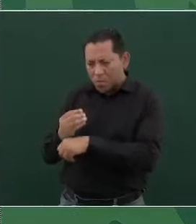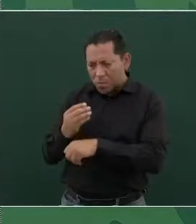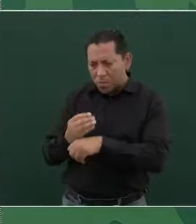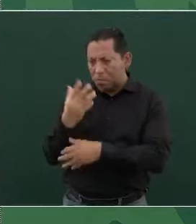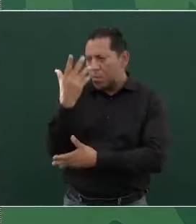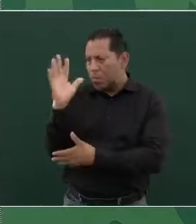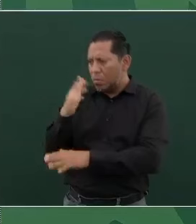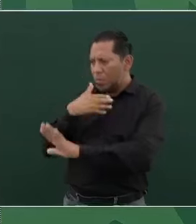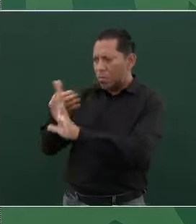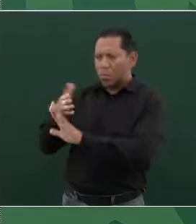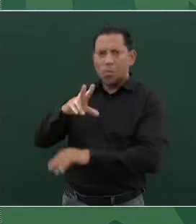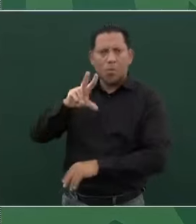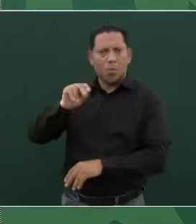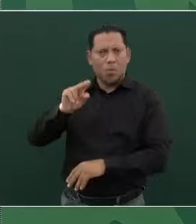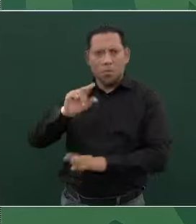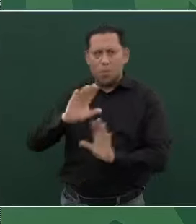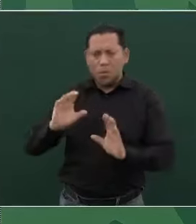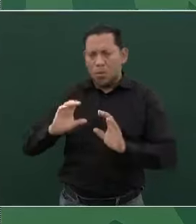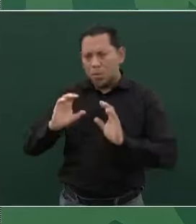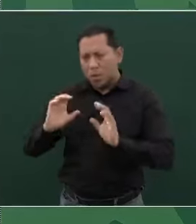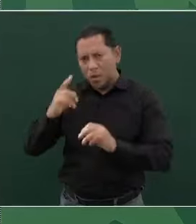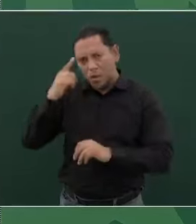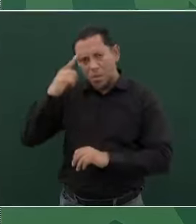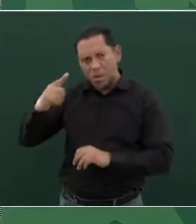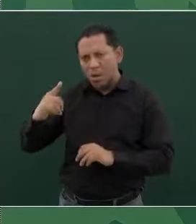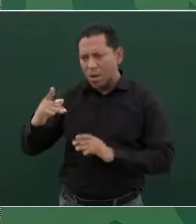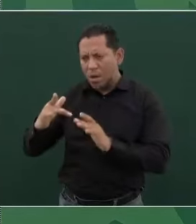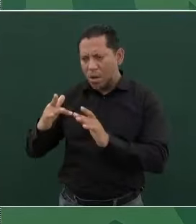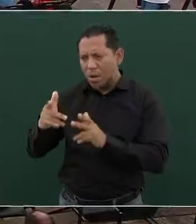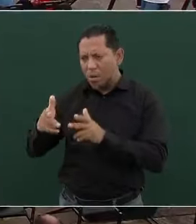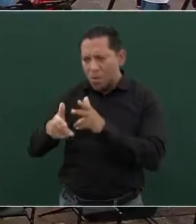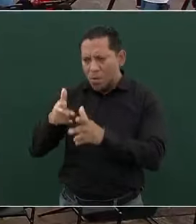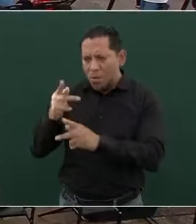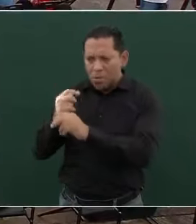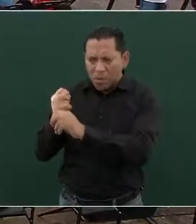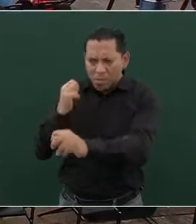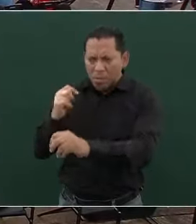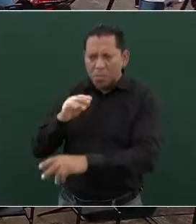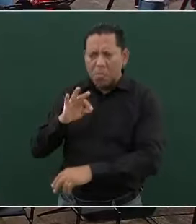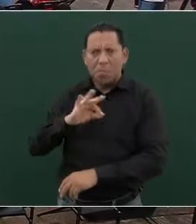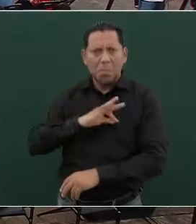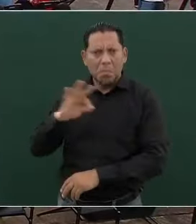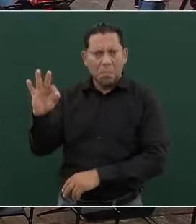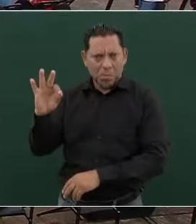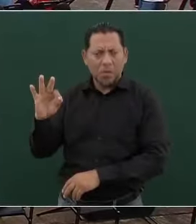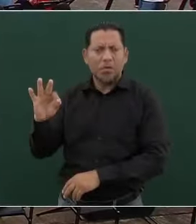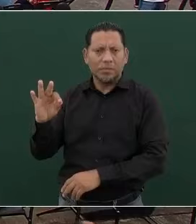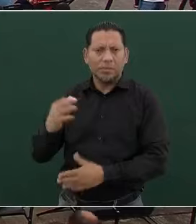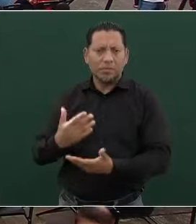la comunicación entre